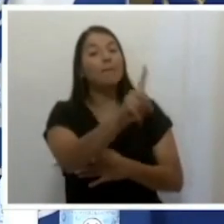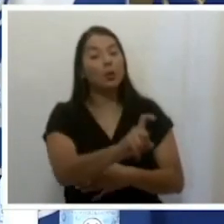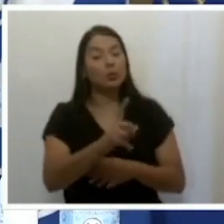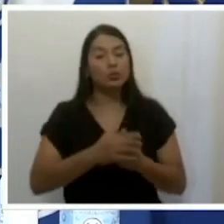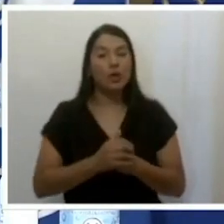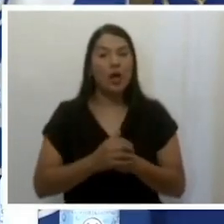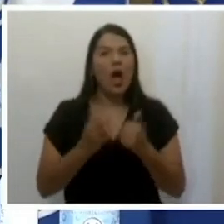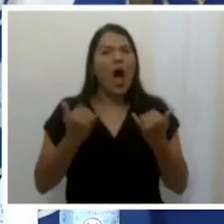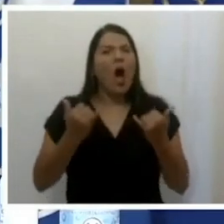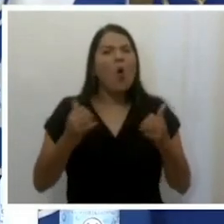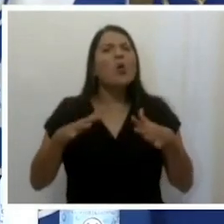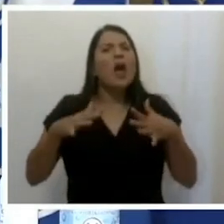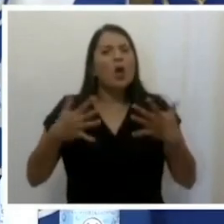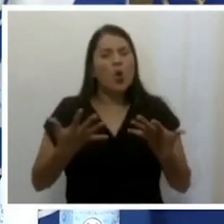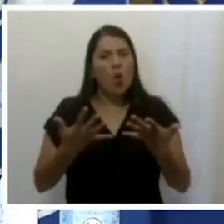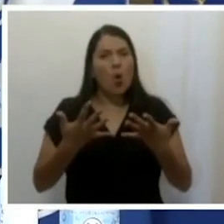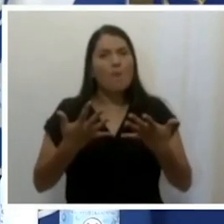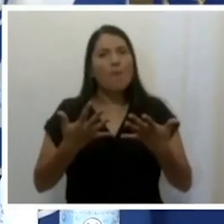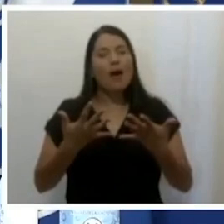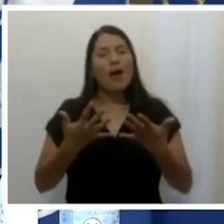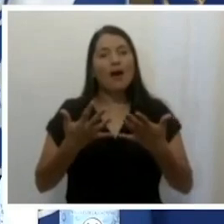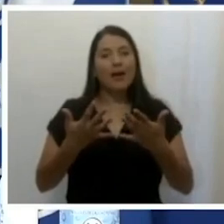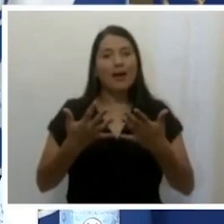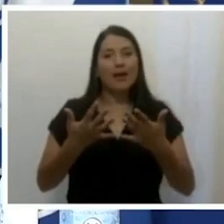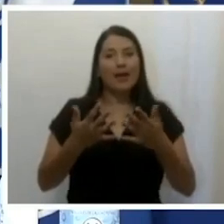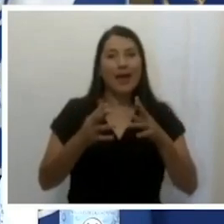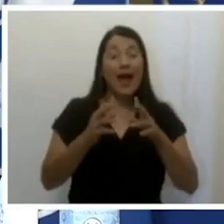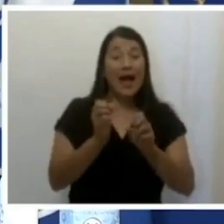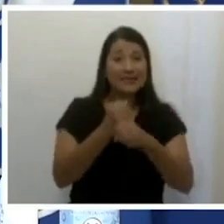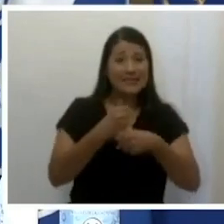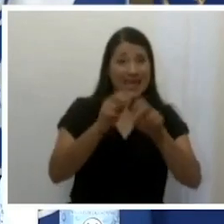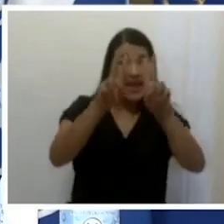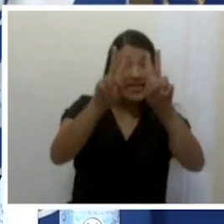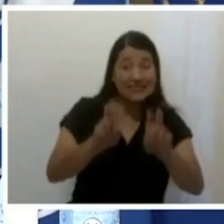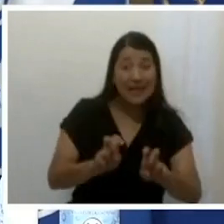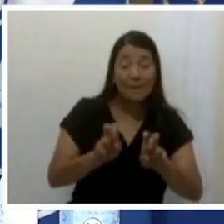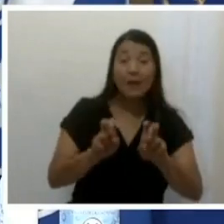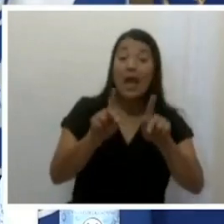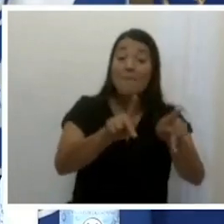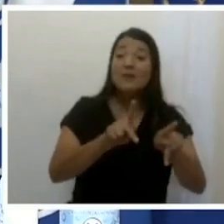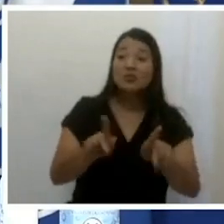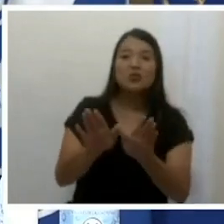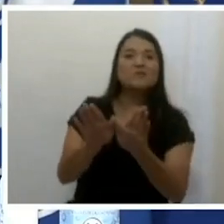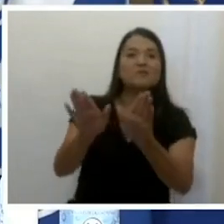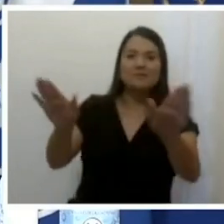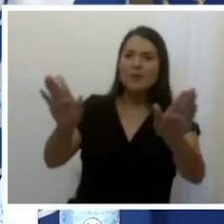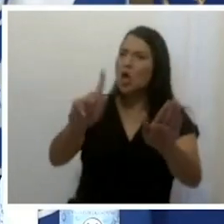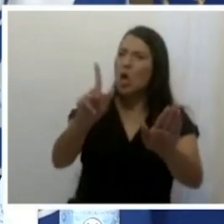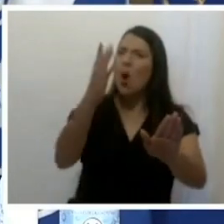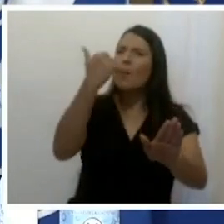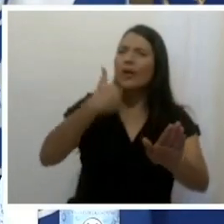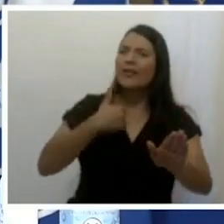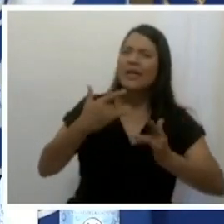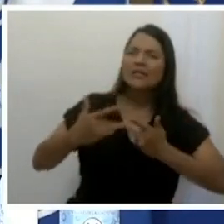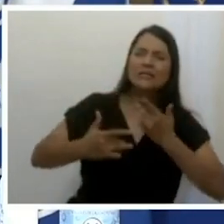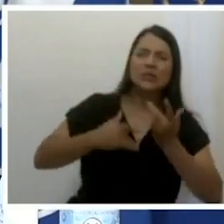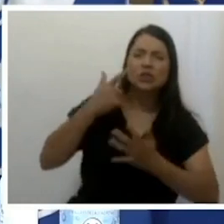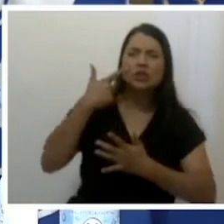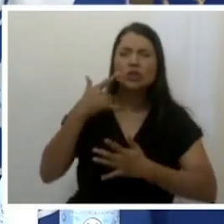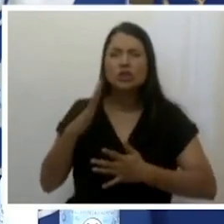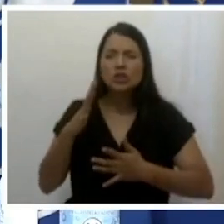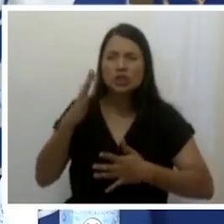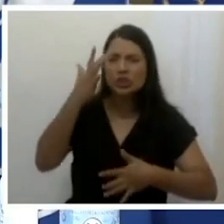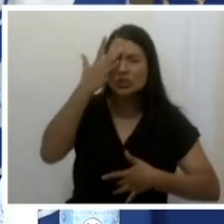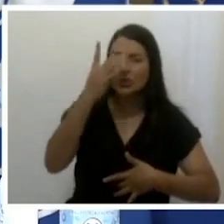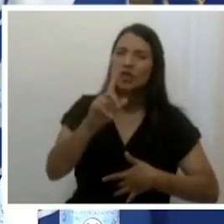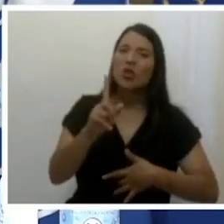¿en qué estado se encuentra el tamizaje epidemiológico a aplicar? Según ustedes informaron, en el cantón de Desamparados, segundo